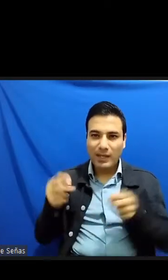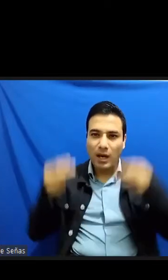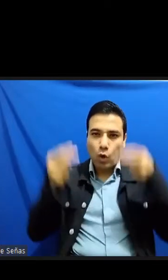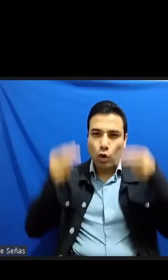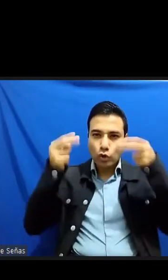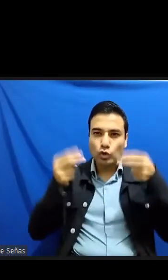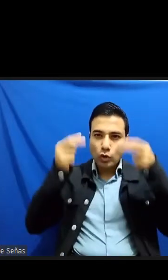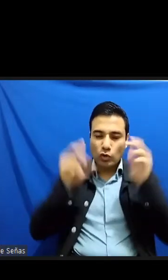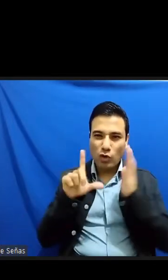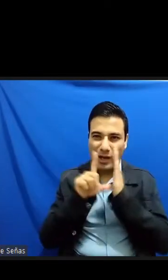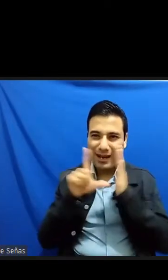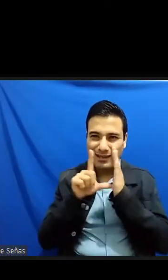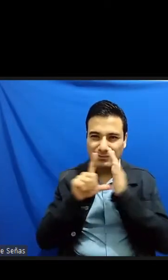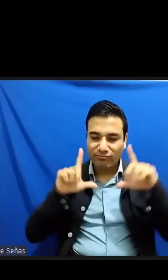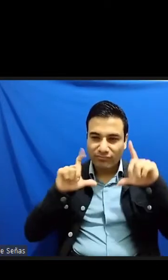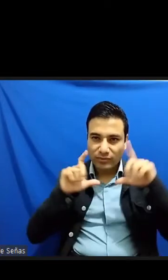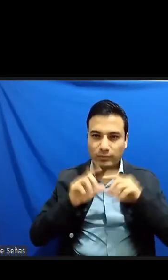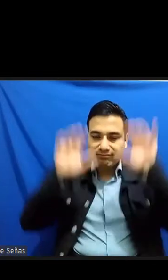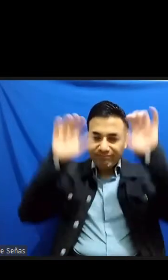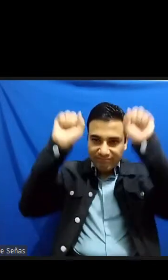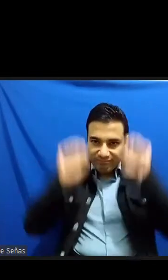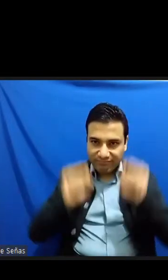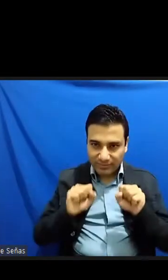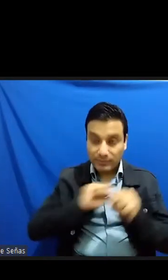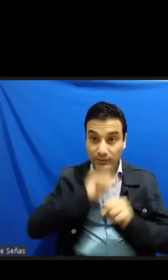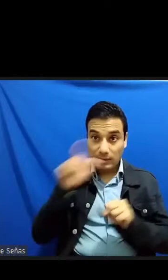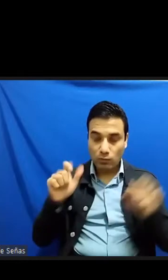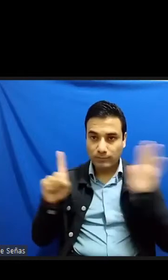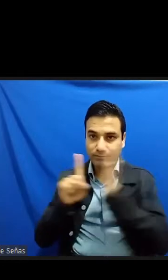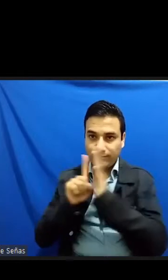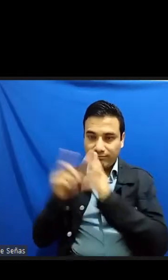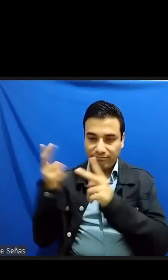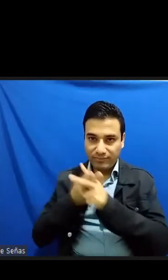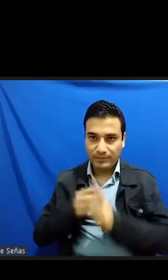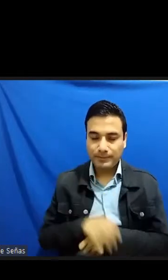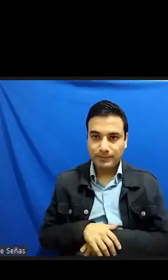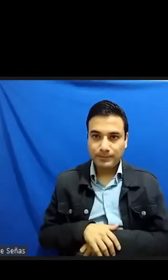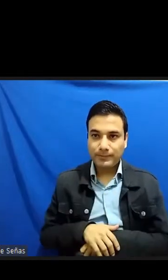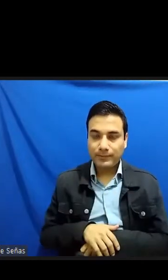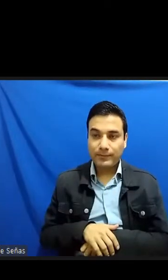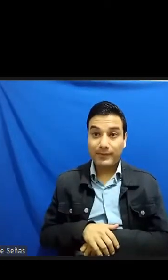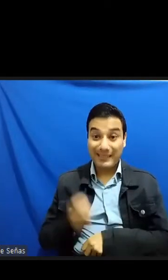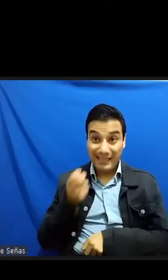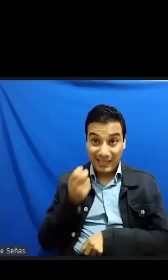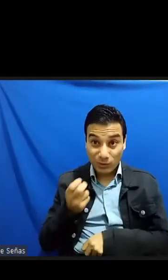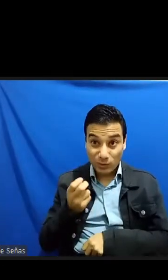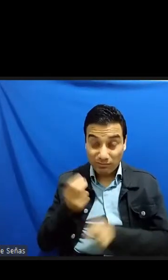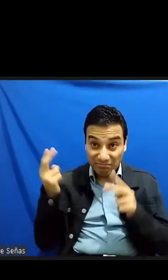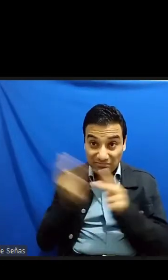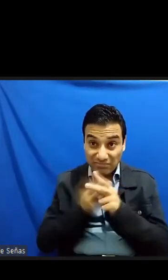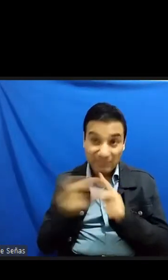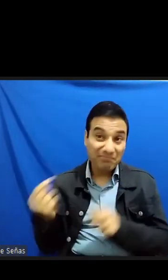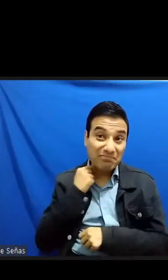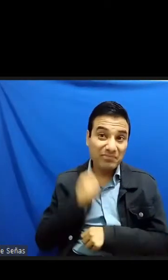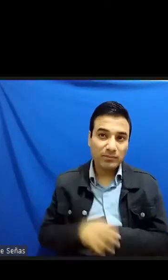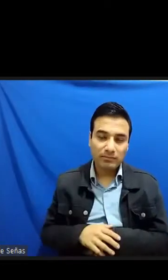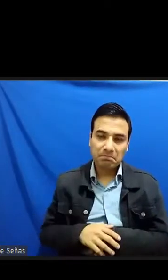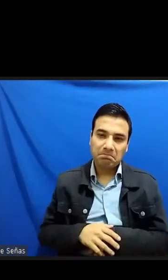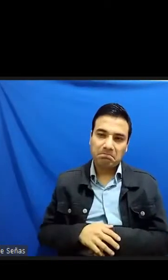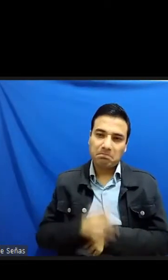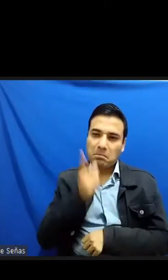15 el asesinato fue archivado como un caso de robo común